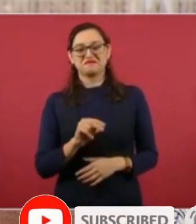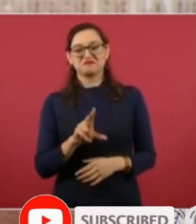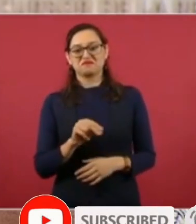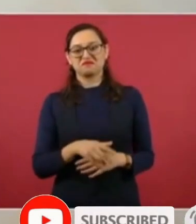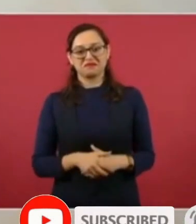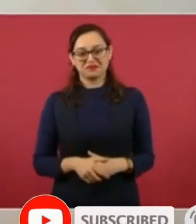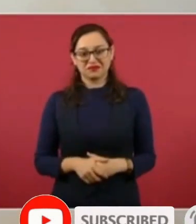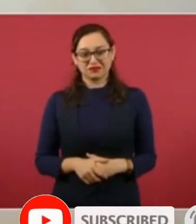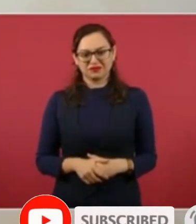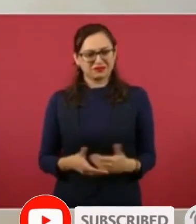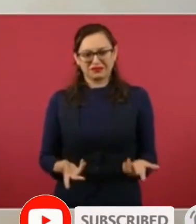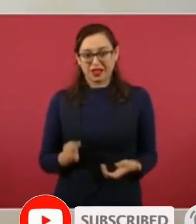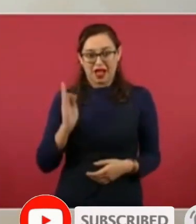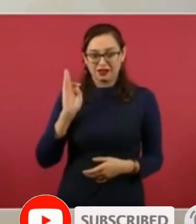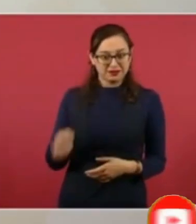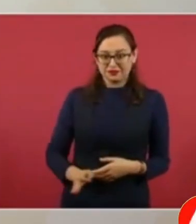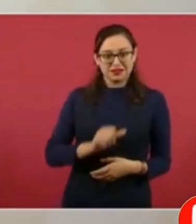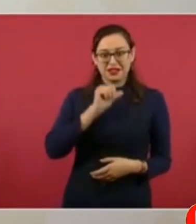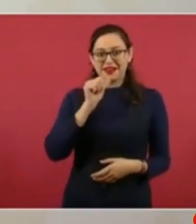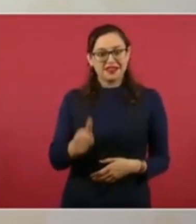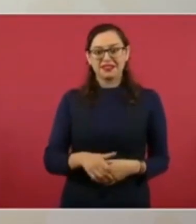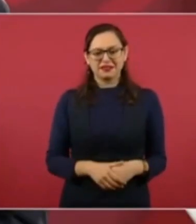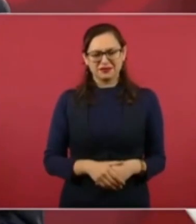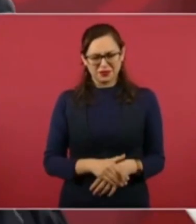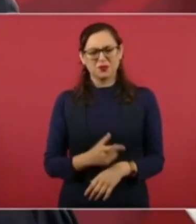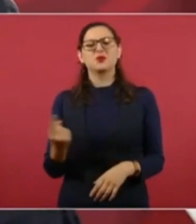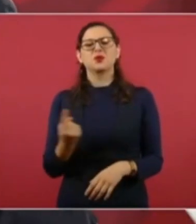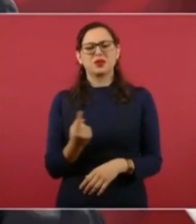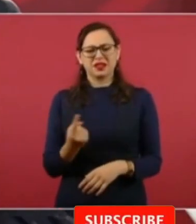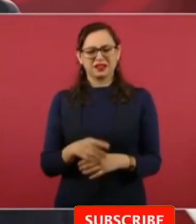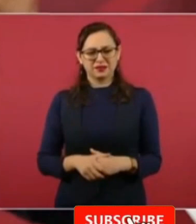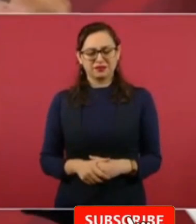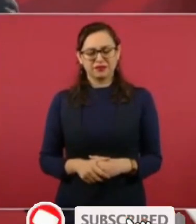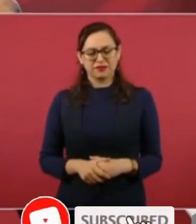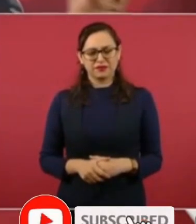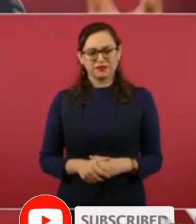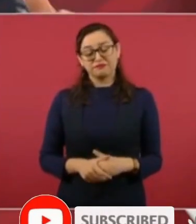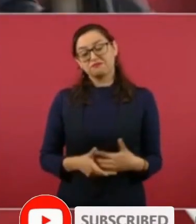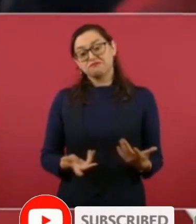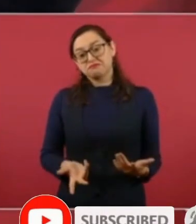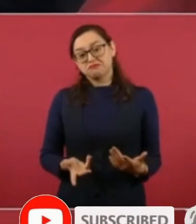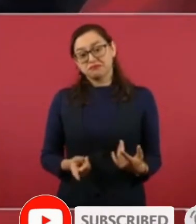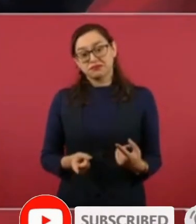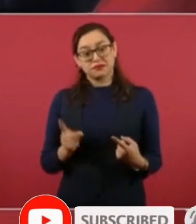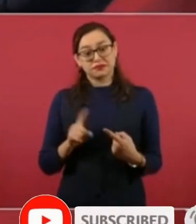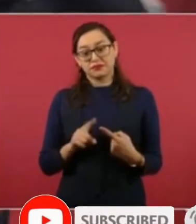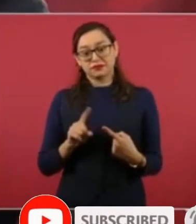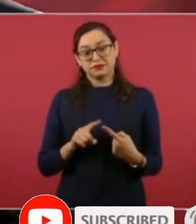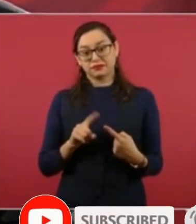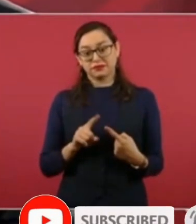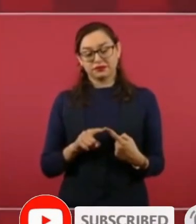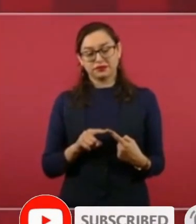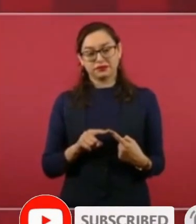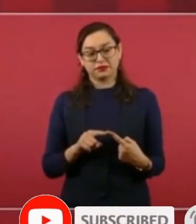por qué no lo aceptan hay dos cosas una que ya lleva mucho